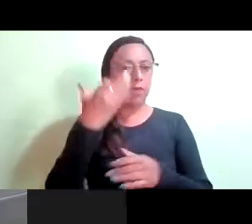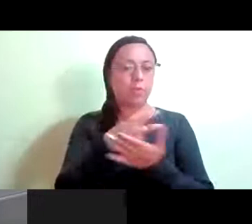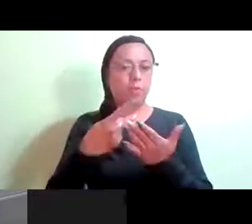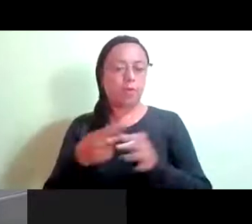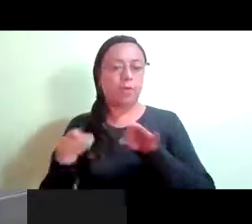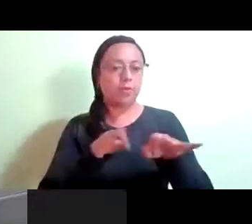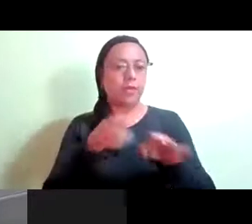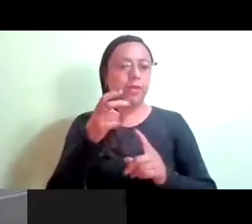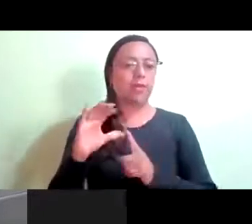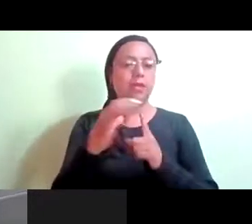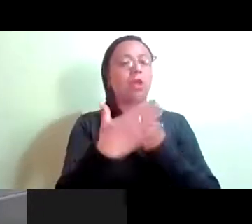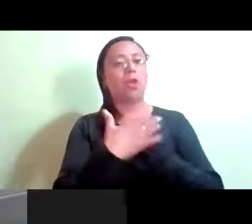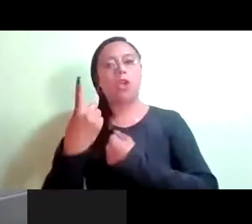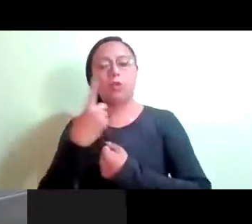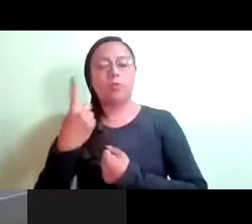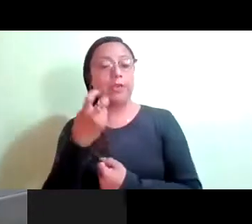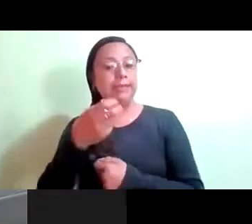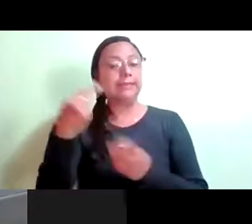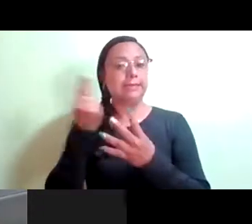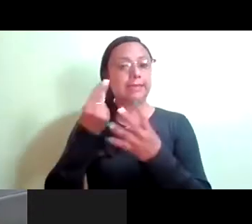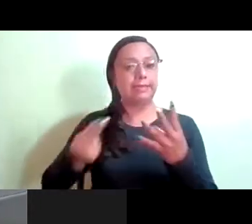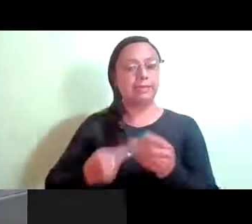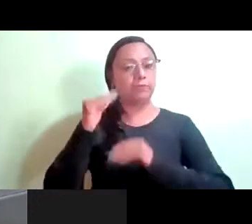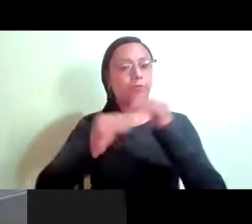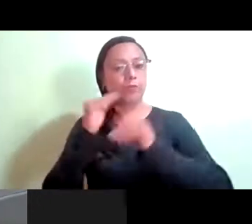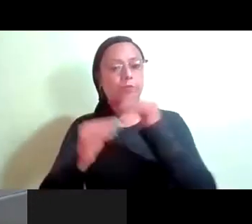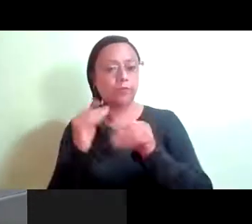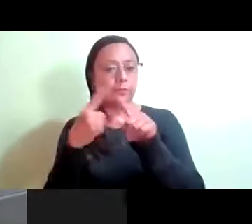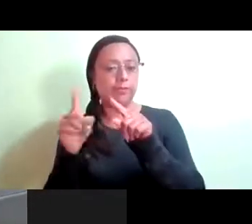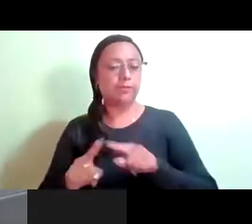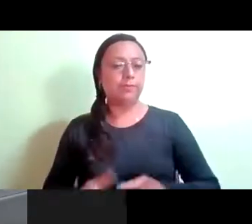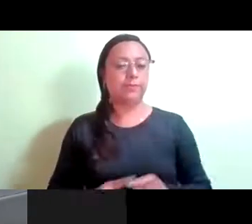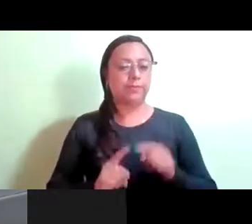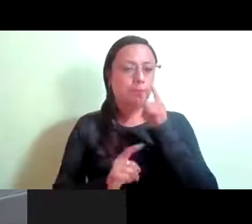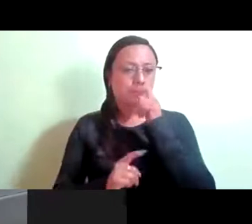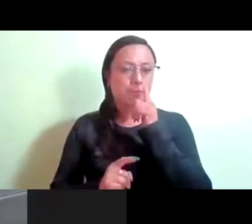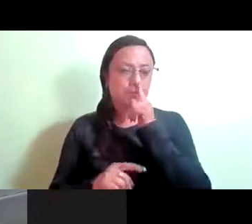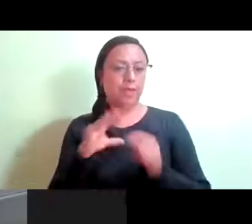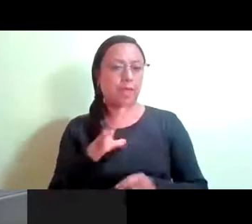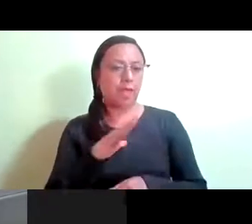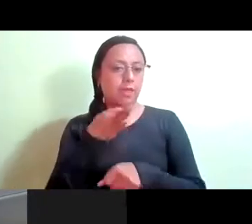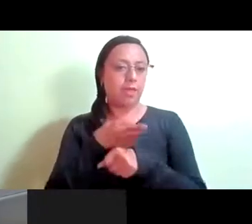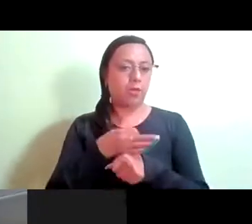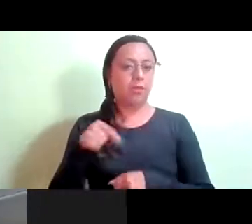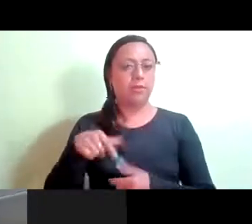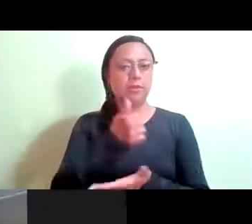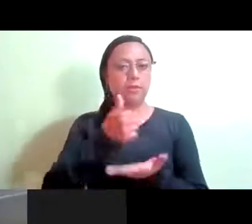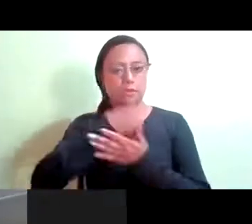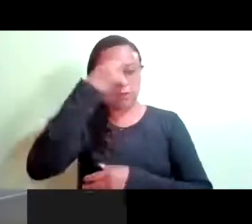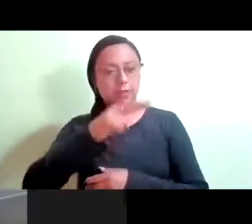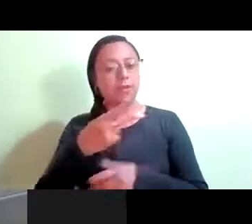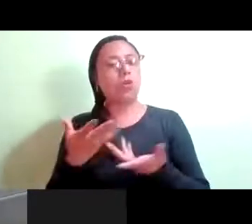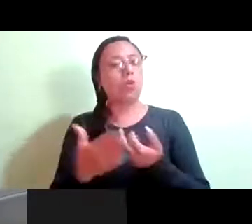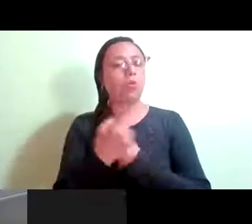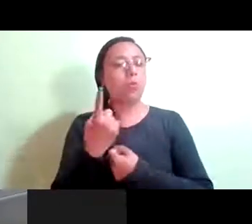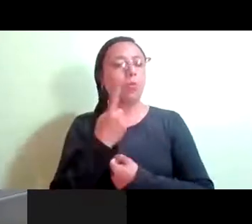comisión, ya que se considera la necesidad de discutir las implicaciones económicas que se están viviendo en la ciudad como consecuencia